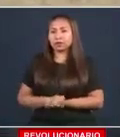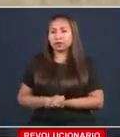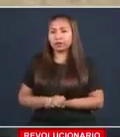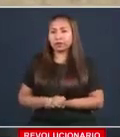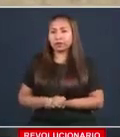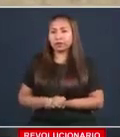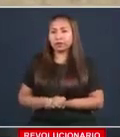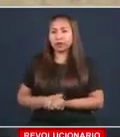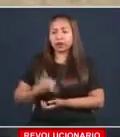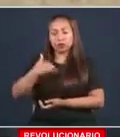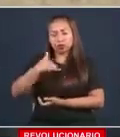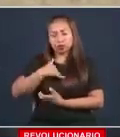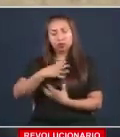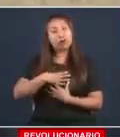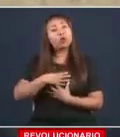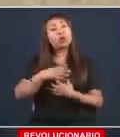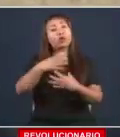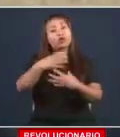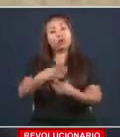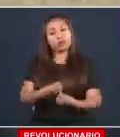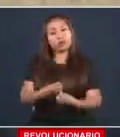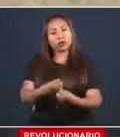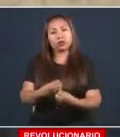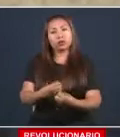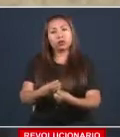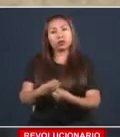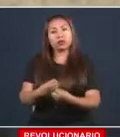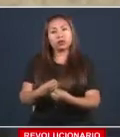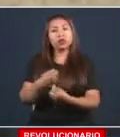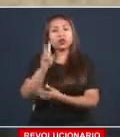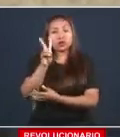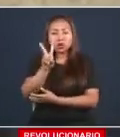Yo confío en la honorabilidad de los dos.